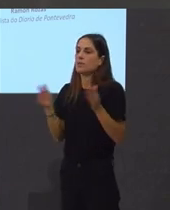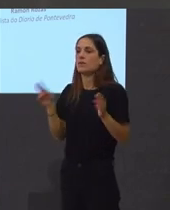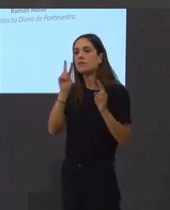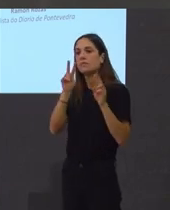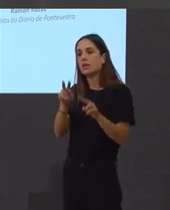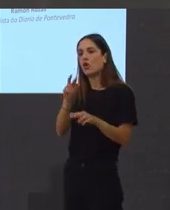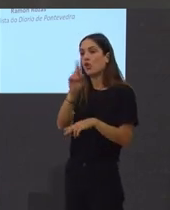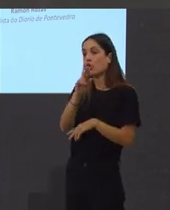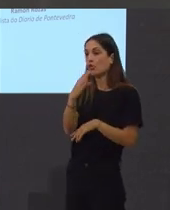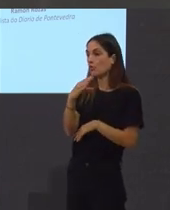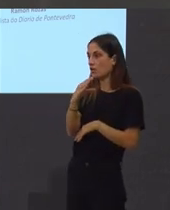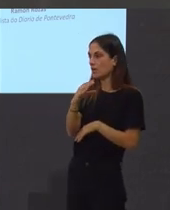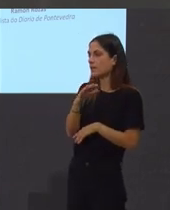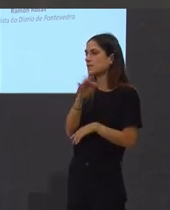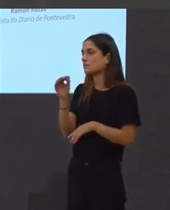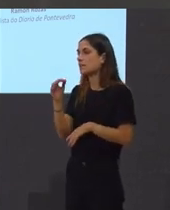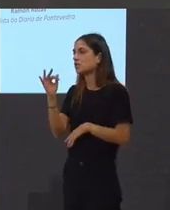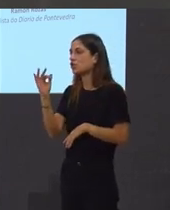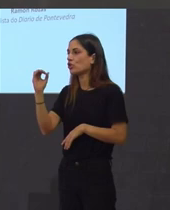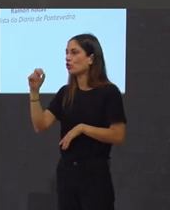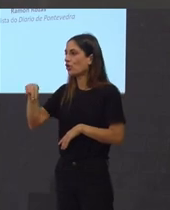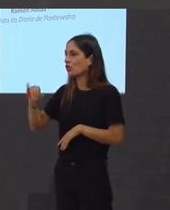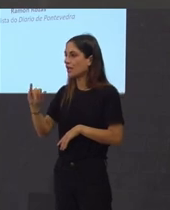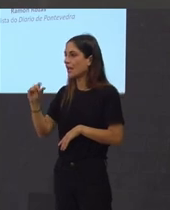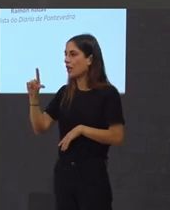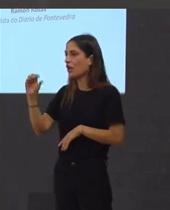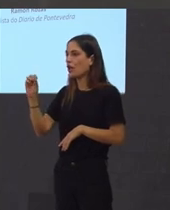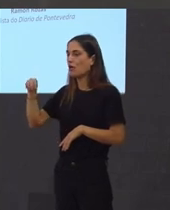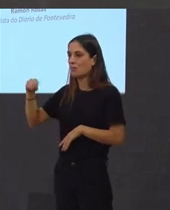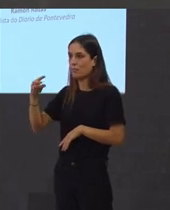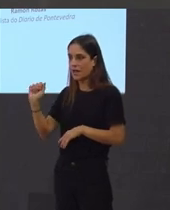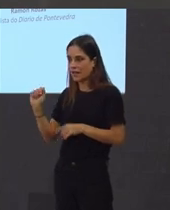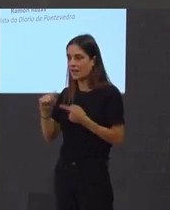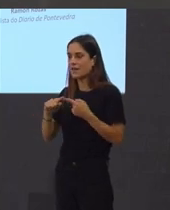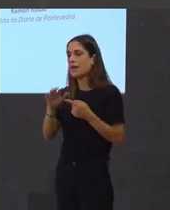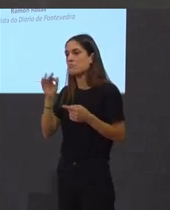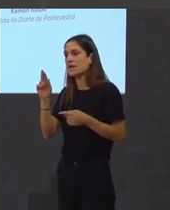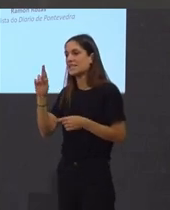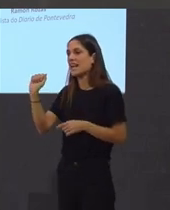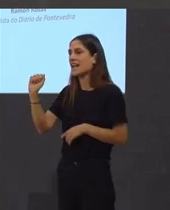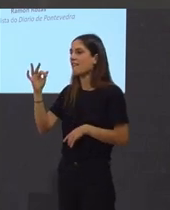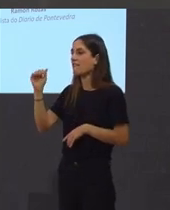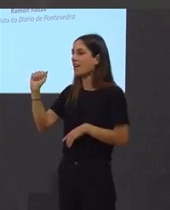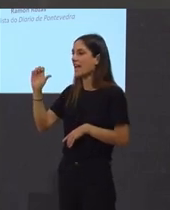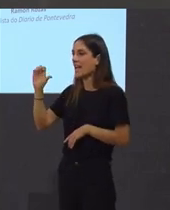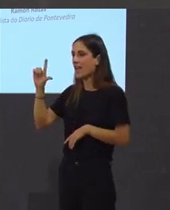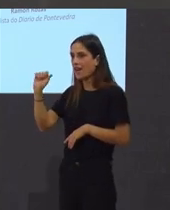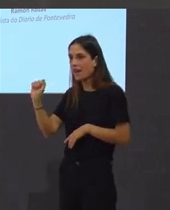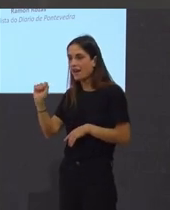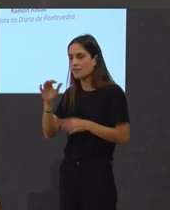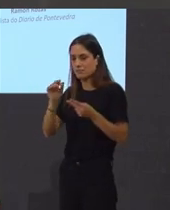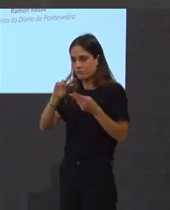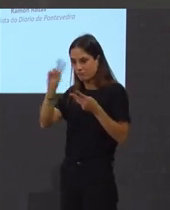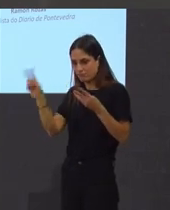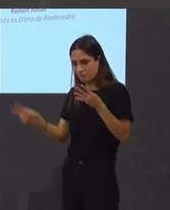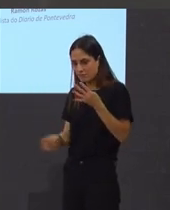e a Toni Lomba e a Rafaela e tantas cosas bizarras